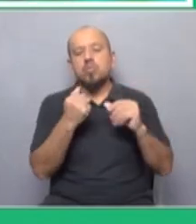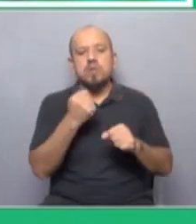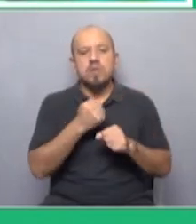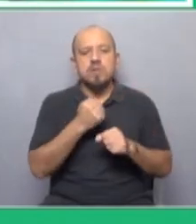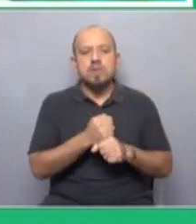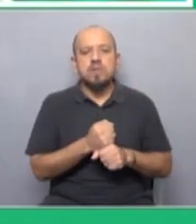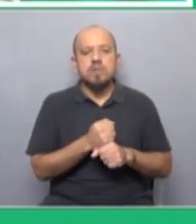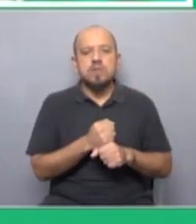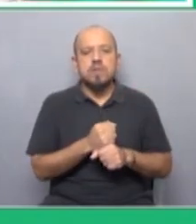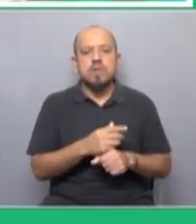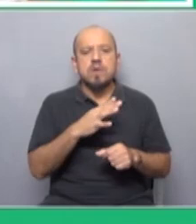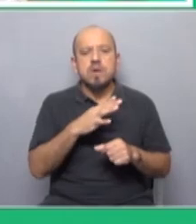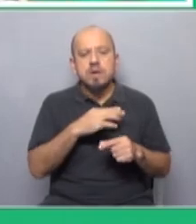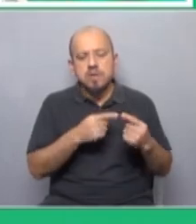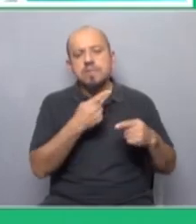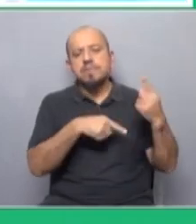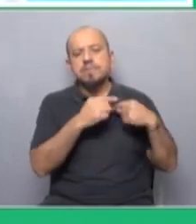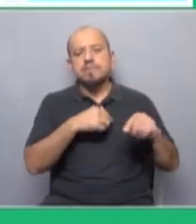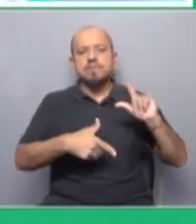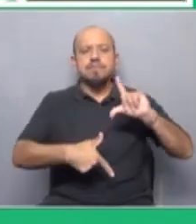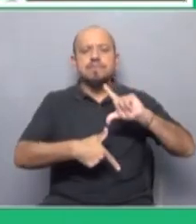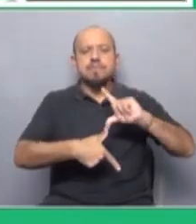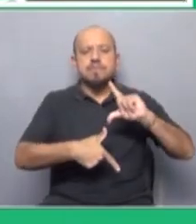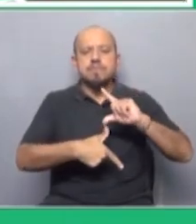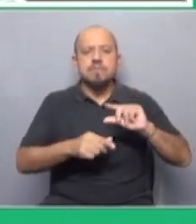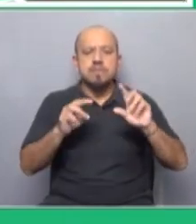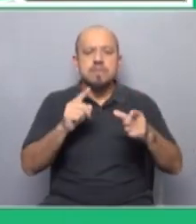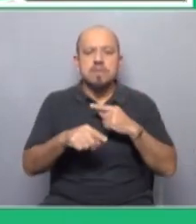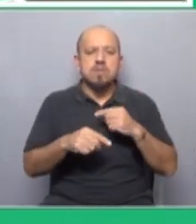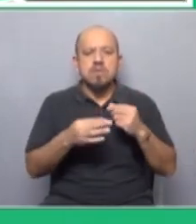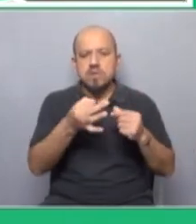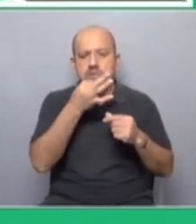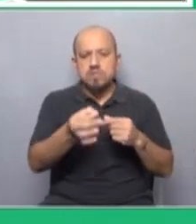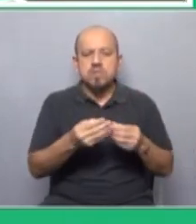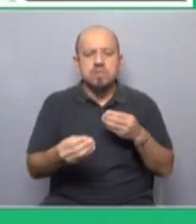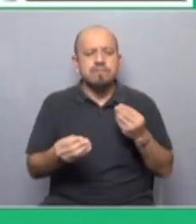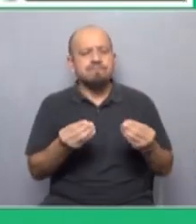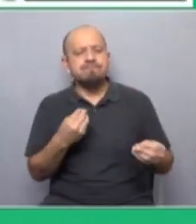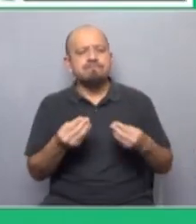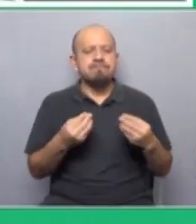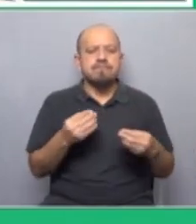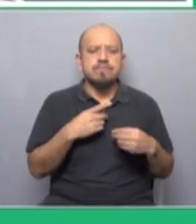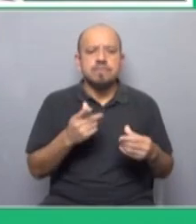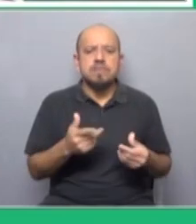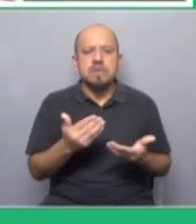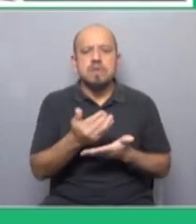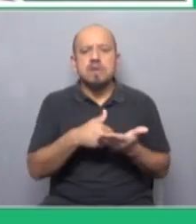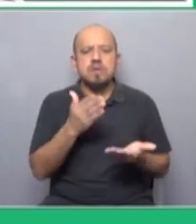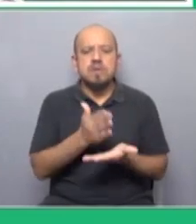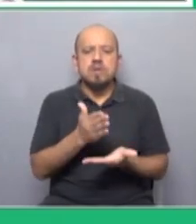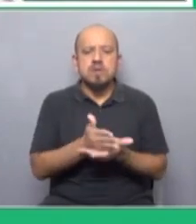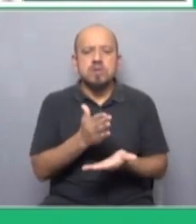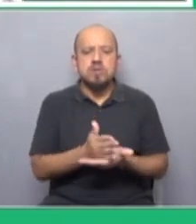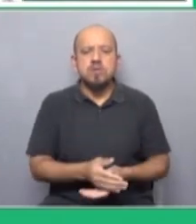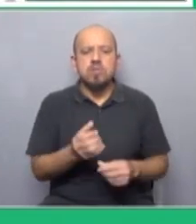bueno hay un retroceso en América Latina en esta materia cuando hablamos de flexibilización casi siempre pensamos en recortes de derechos para que el trabajo